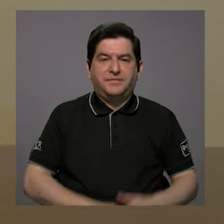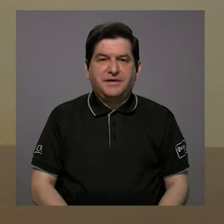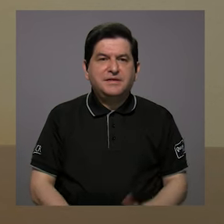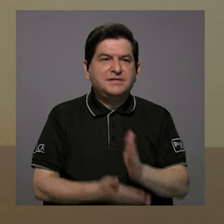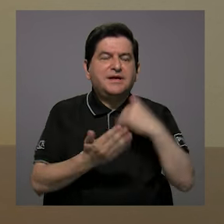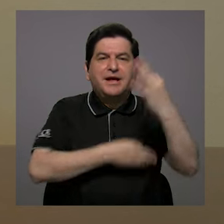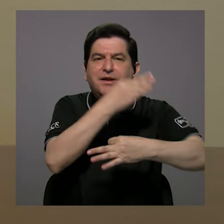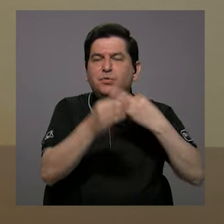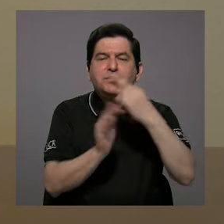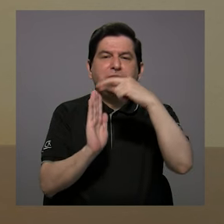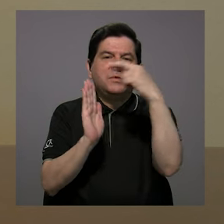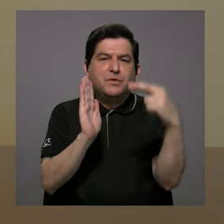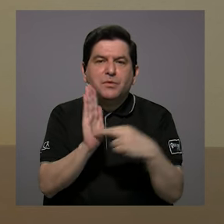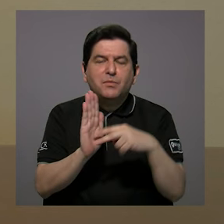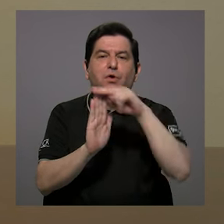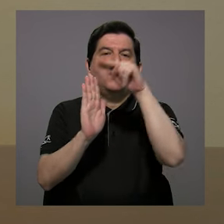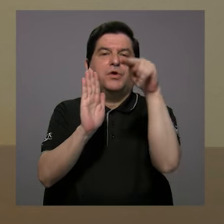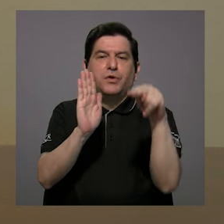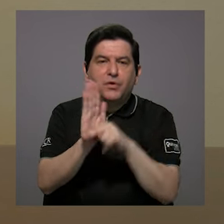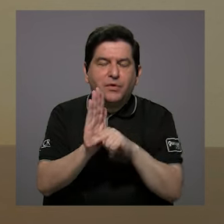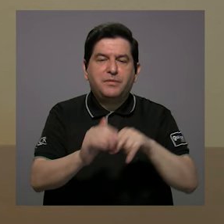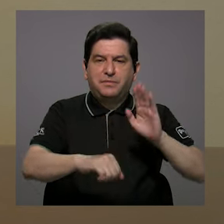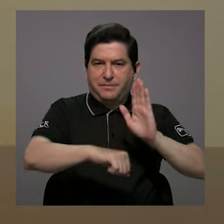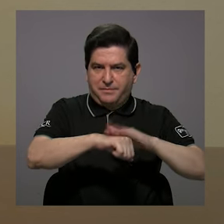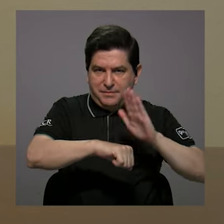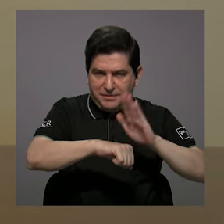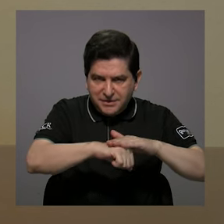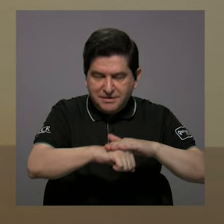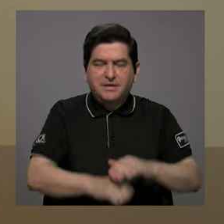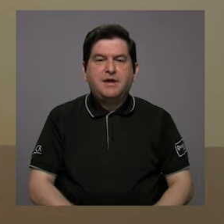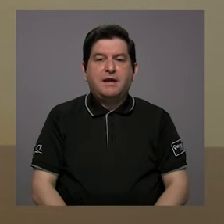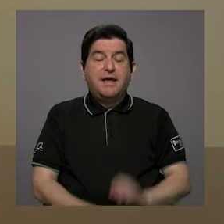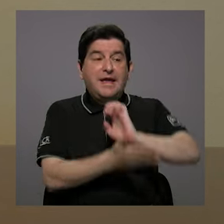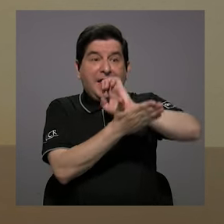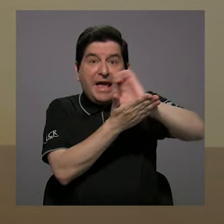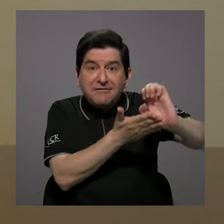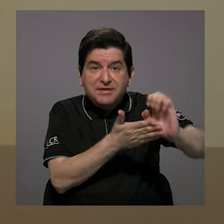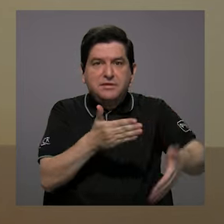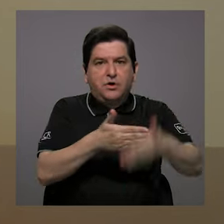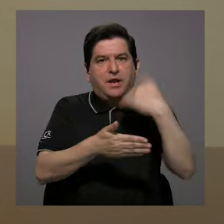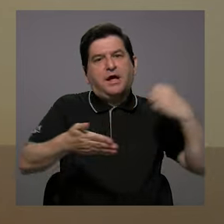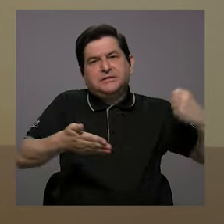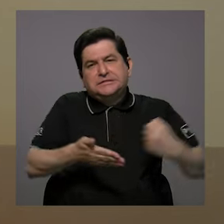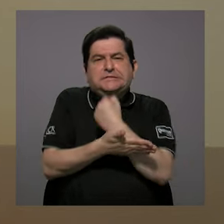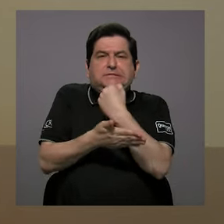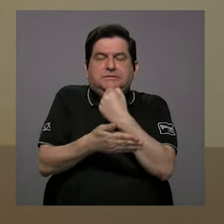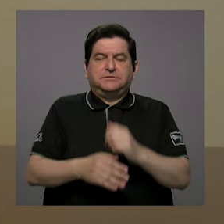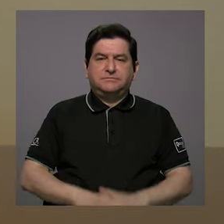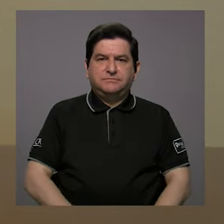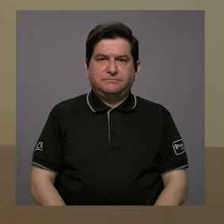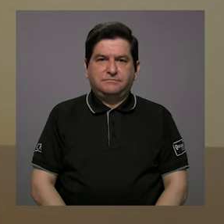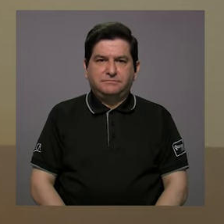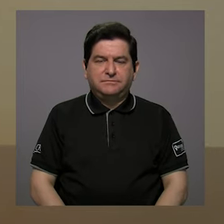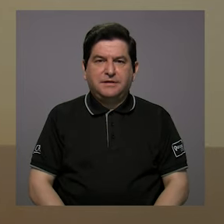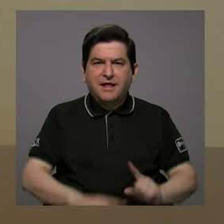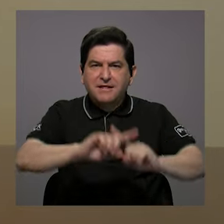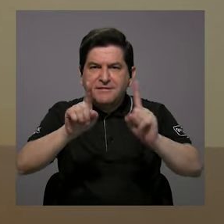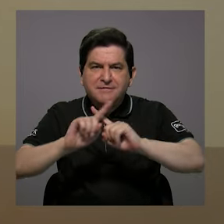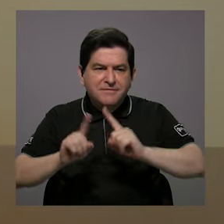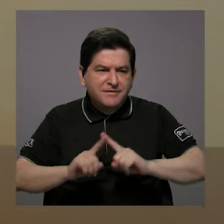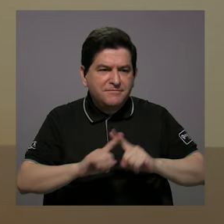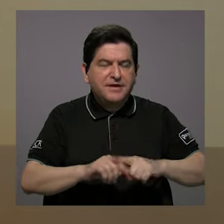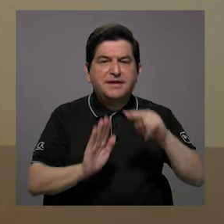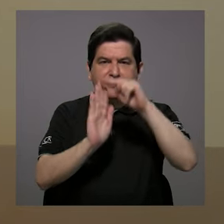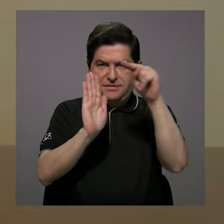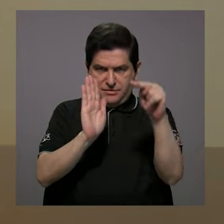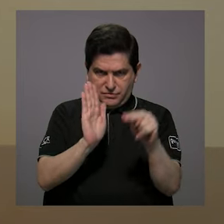tipo de reglamentación, de normativas que le permitieran prevenir antes que lamentar. Es decir, una serie